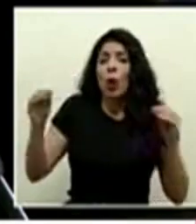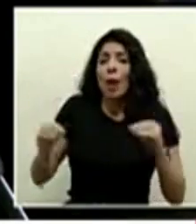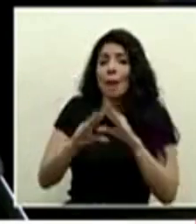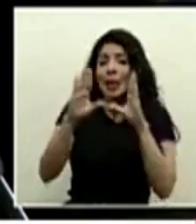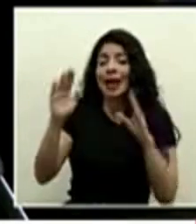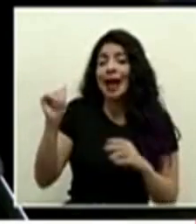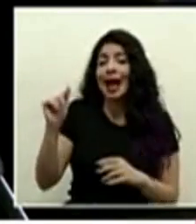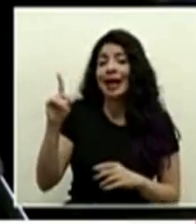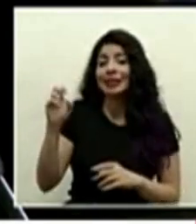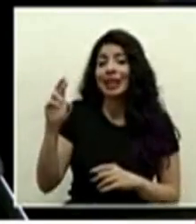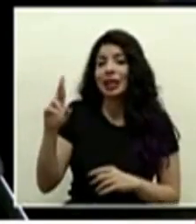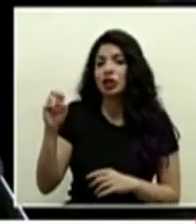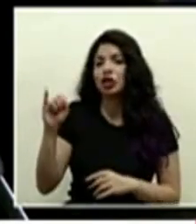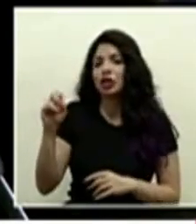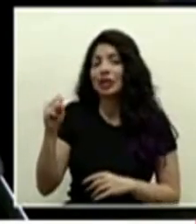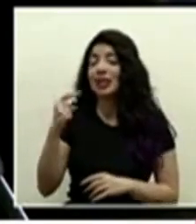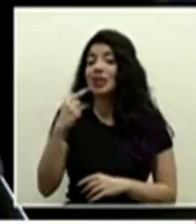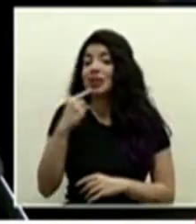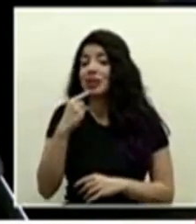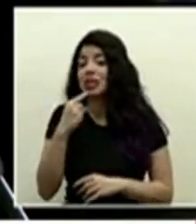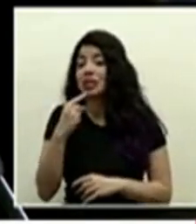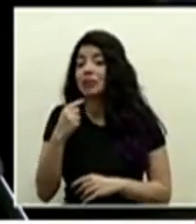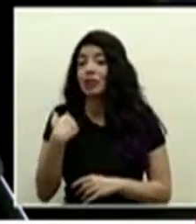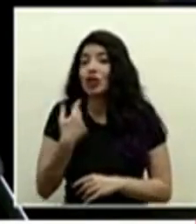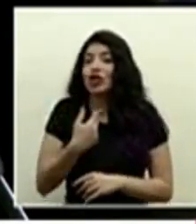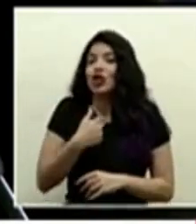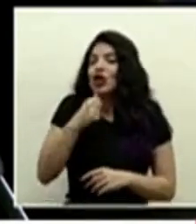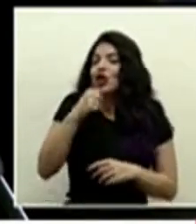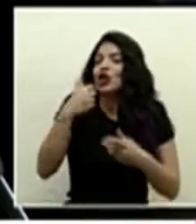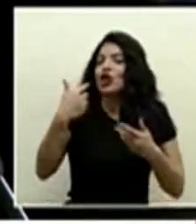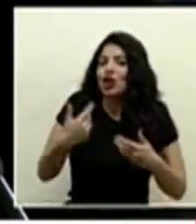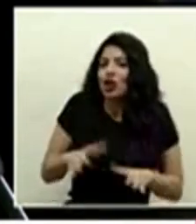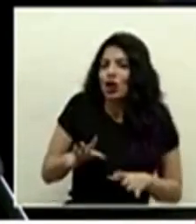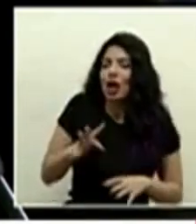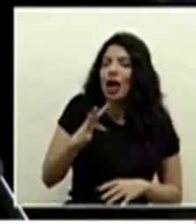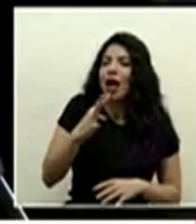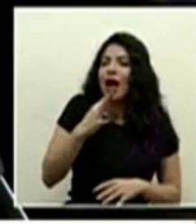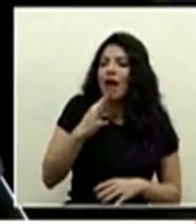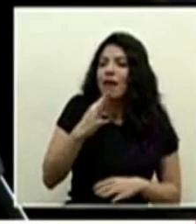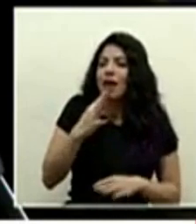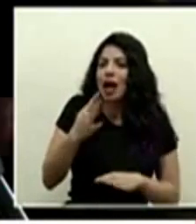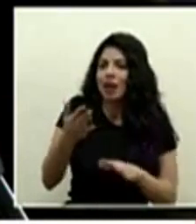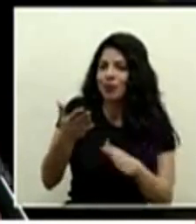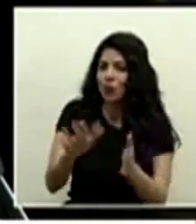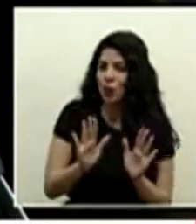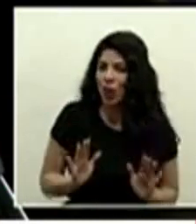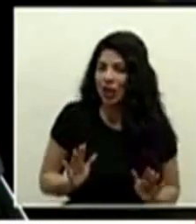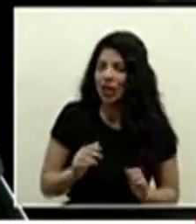don alexandre solís hablaba de que aunque no queremos hablar del escenario de muertes